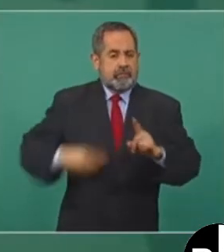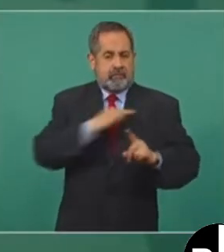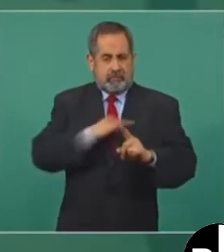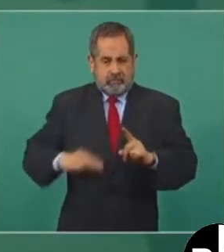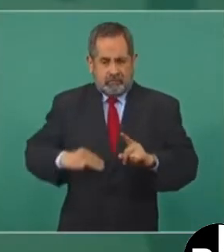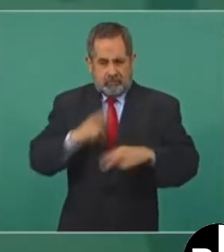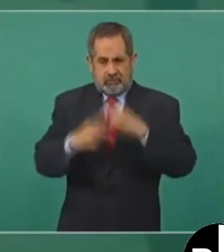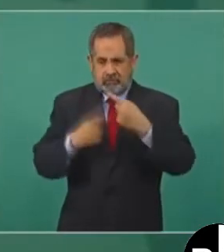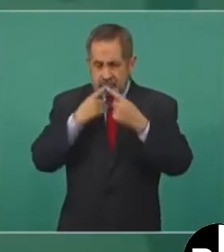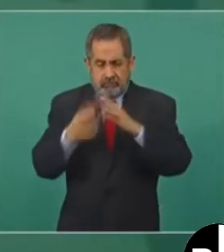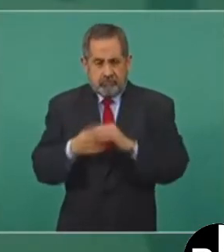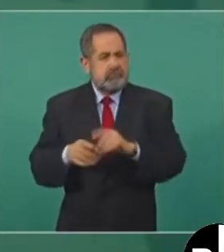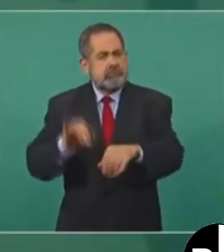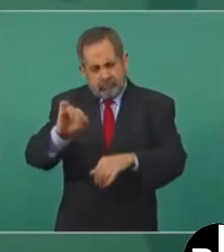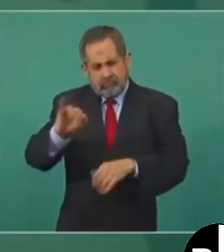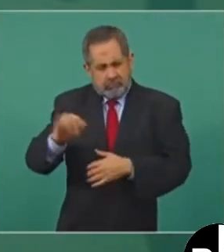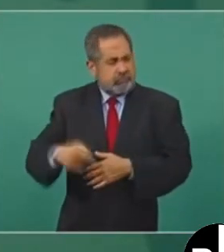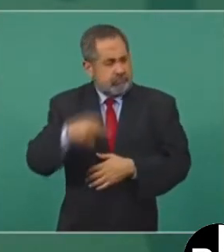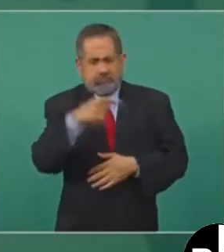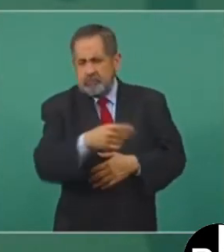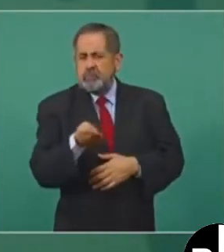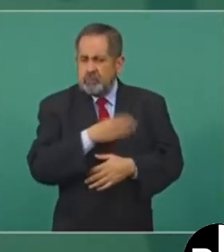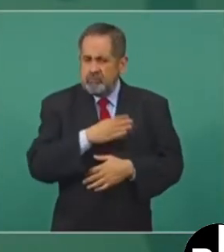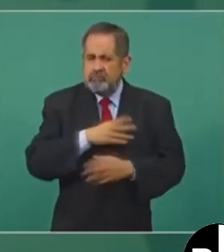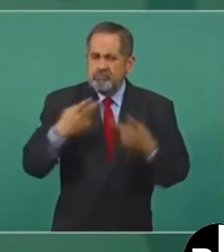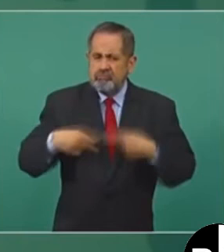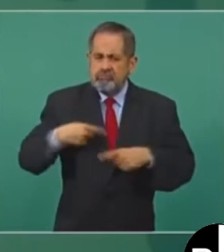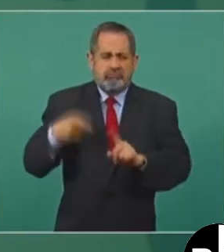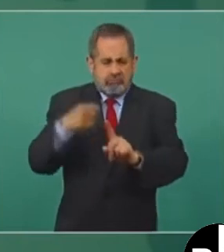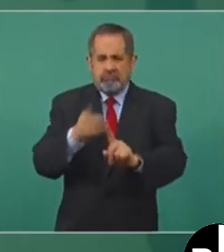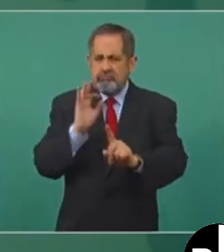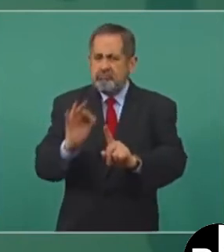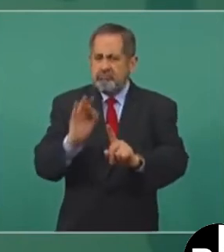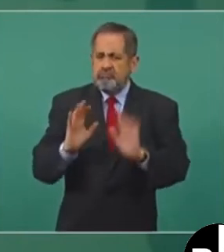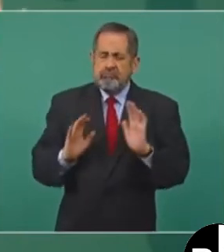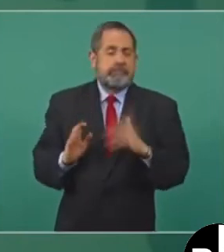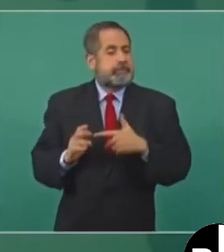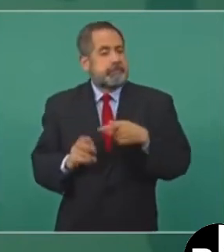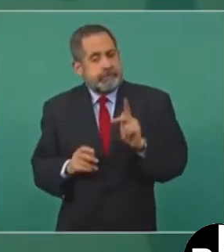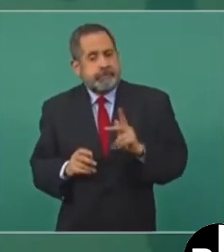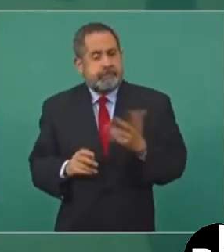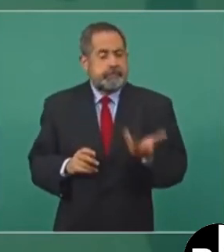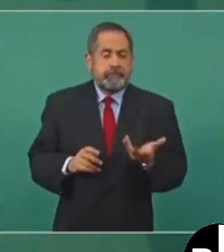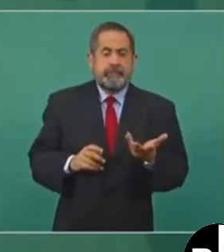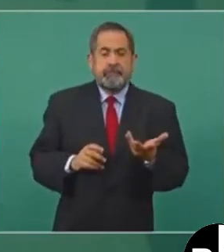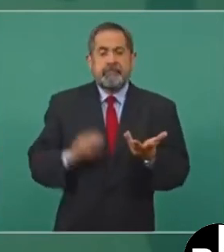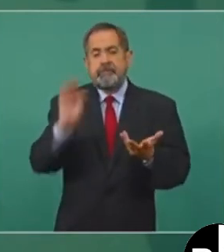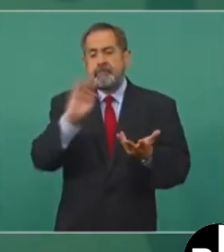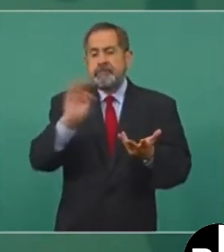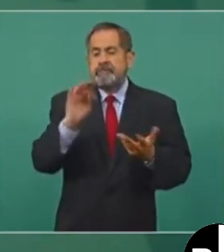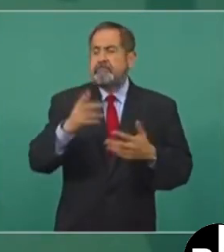y es un buen presidente municipal, pero si está muy